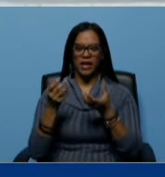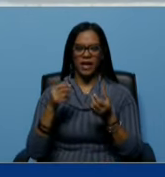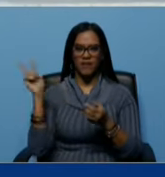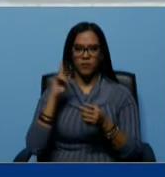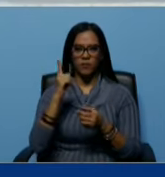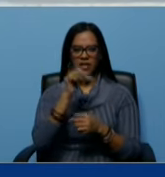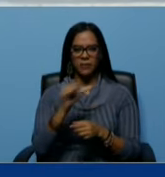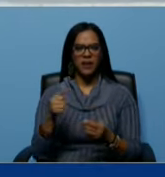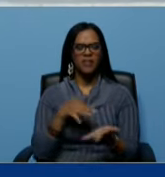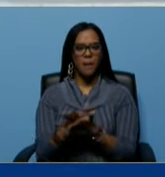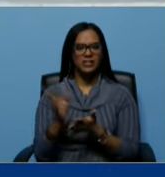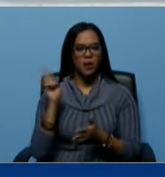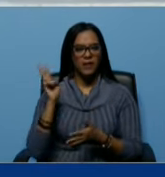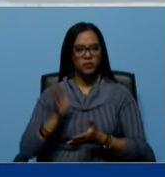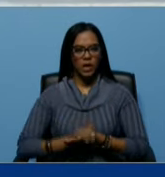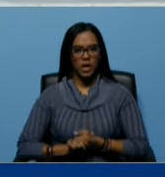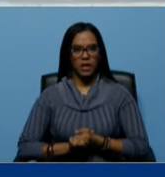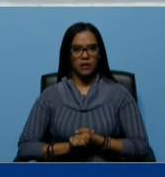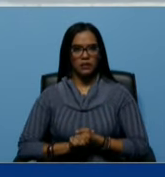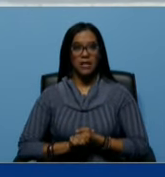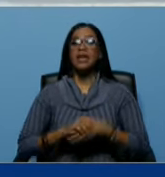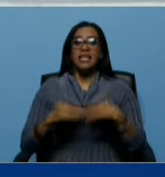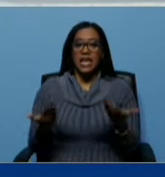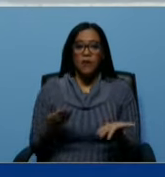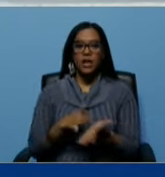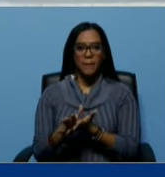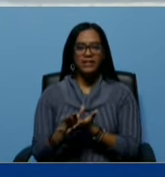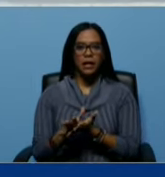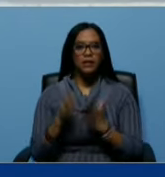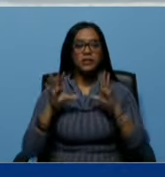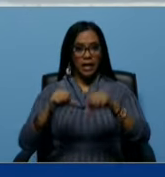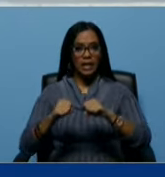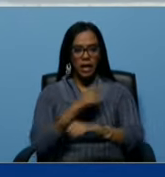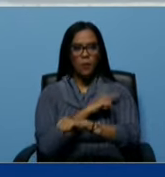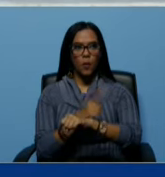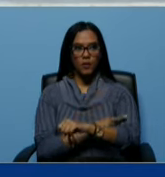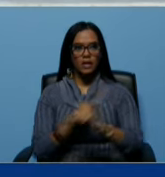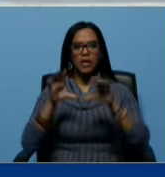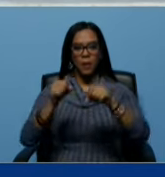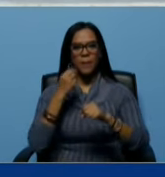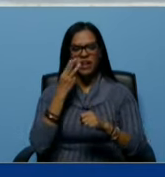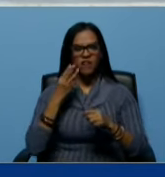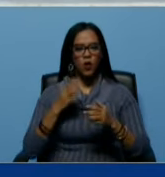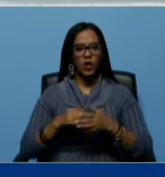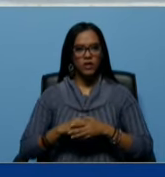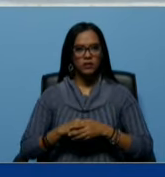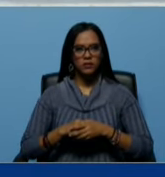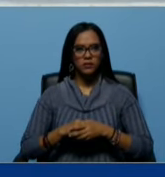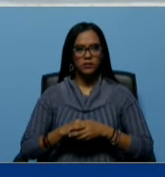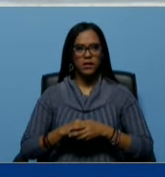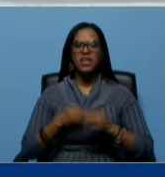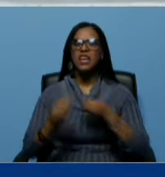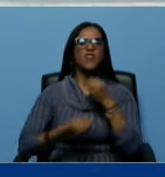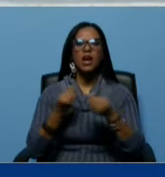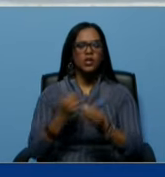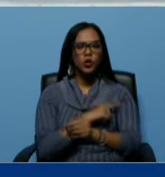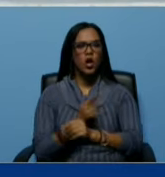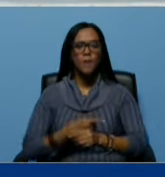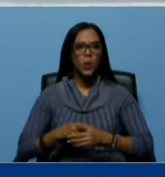semana que hubiera pasado en Venezuela que hubiera pasado si asaltan el poder y toman miraflores que hubieran hecho con el poder